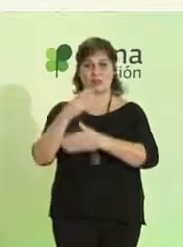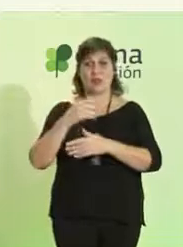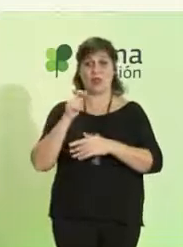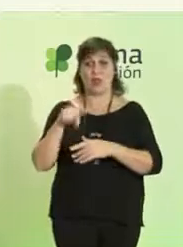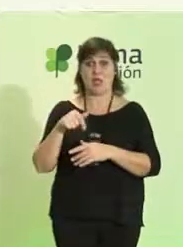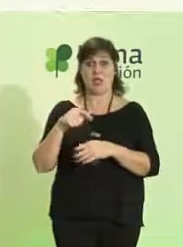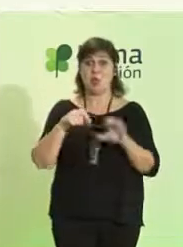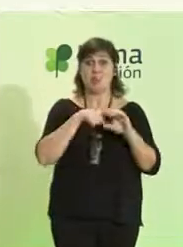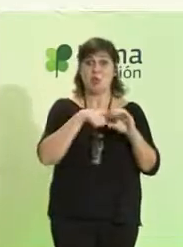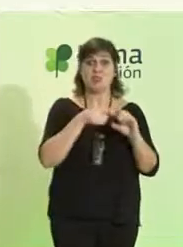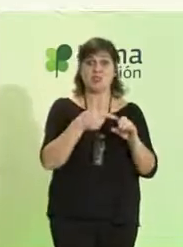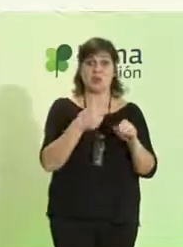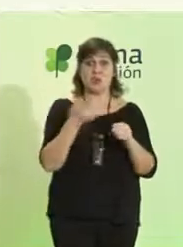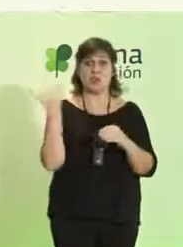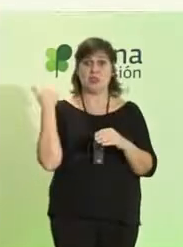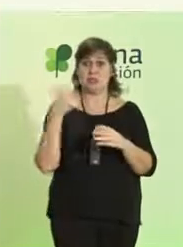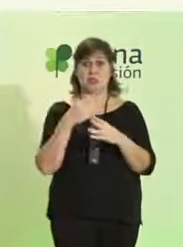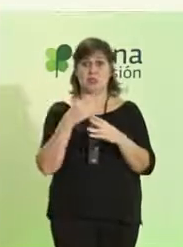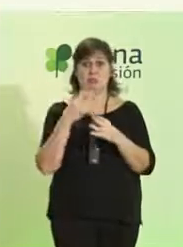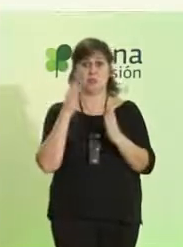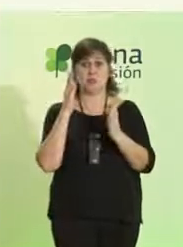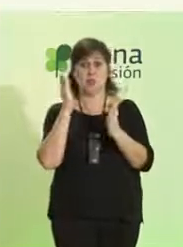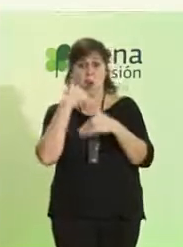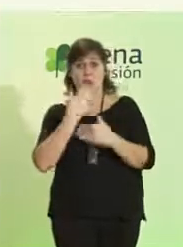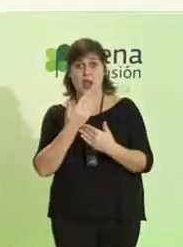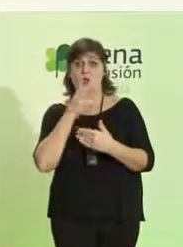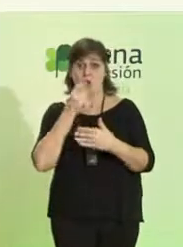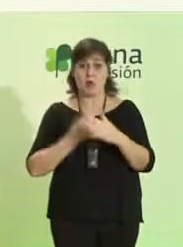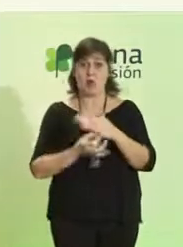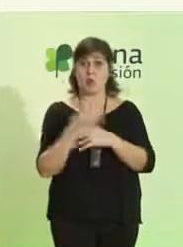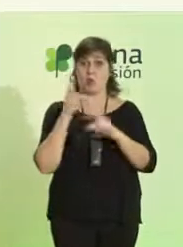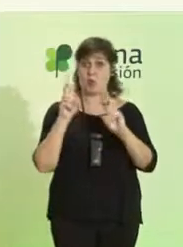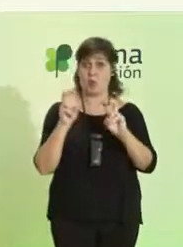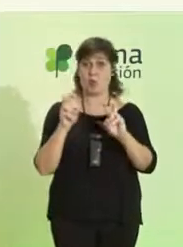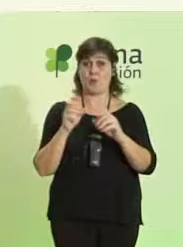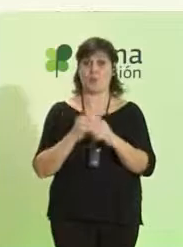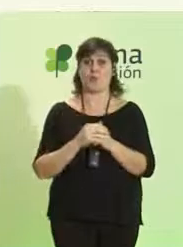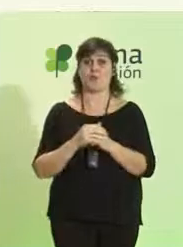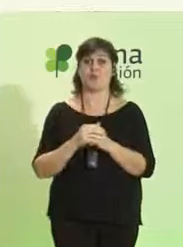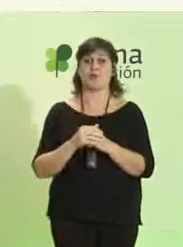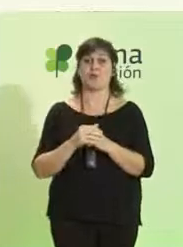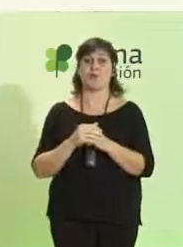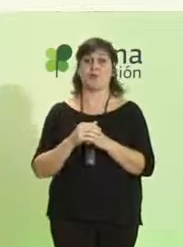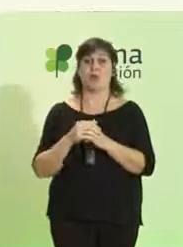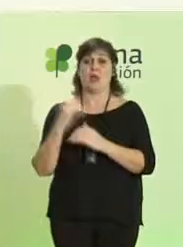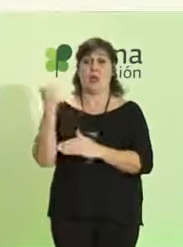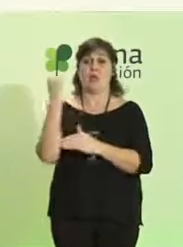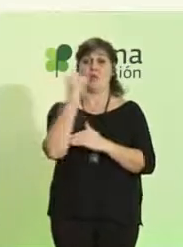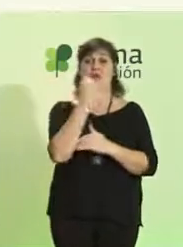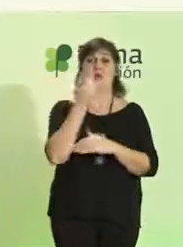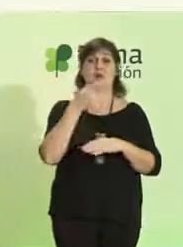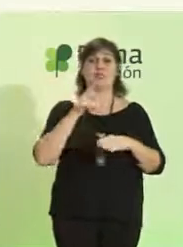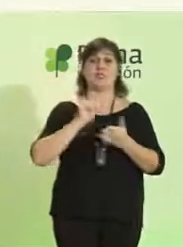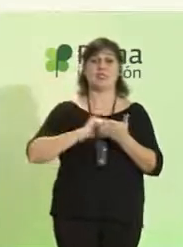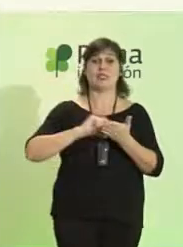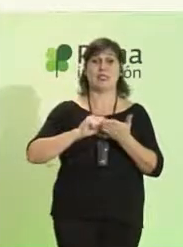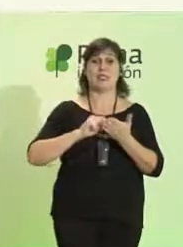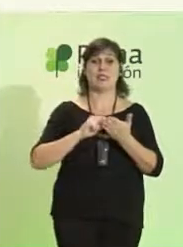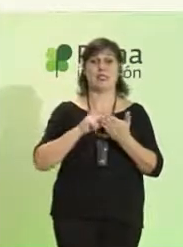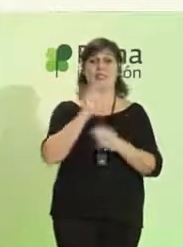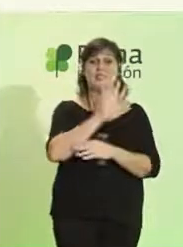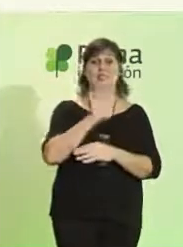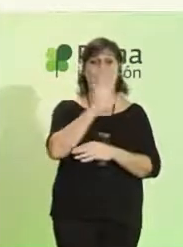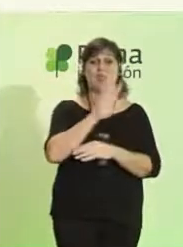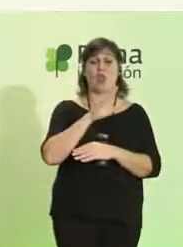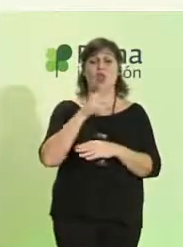es un puesto que no existía, que se acaba de crear, amparado en lo que ahora es la Secretaría de Estado de Asuntos Exteriores